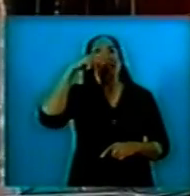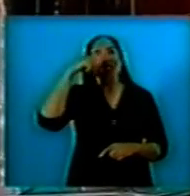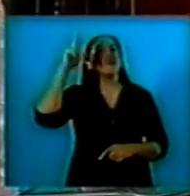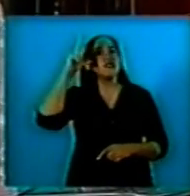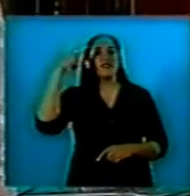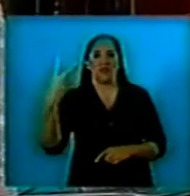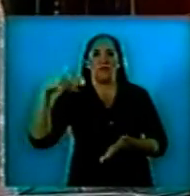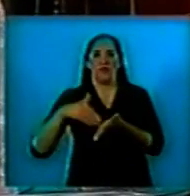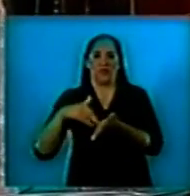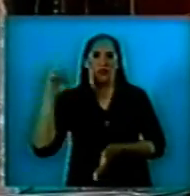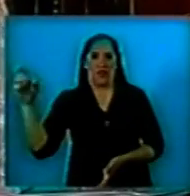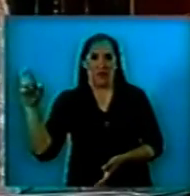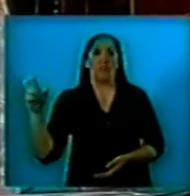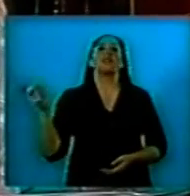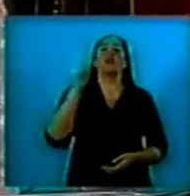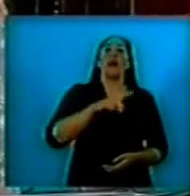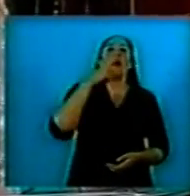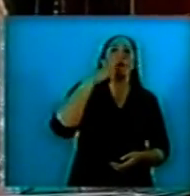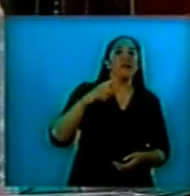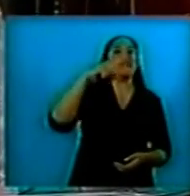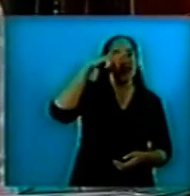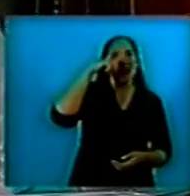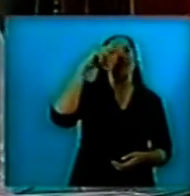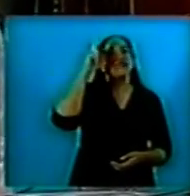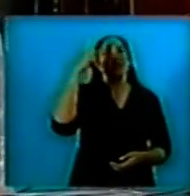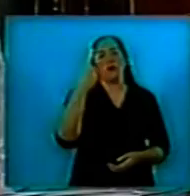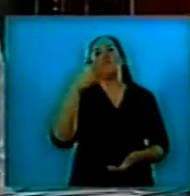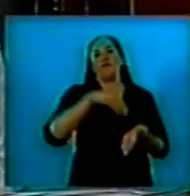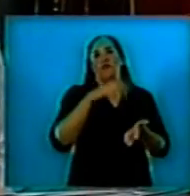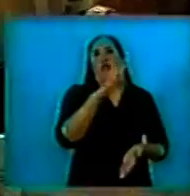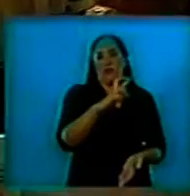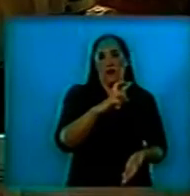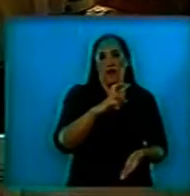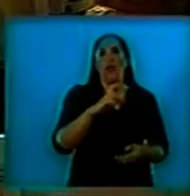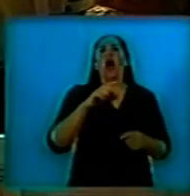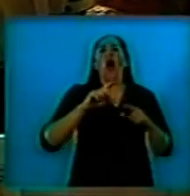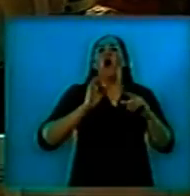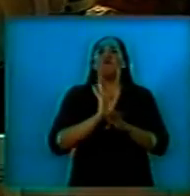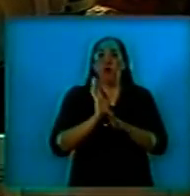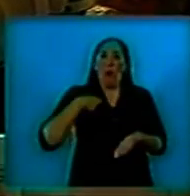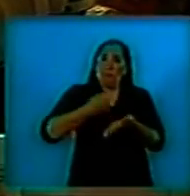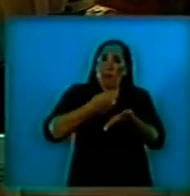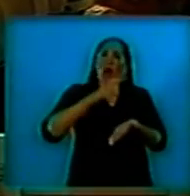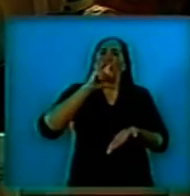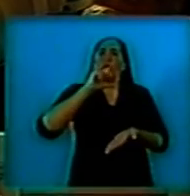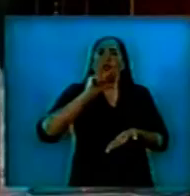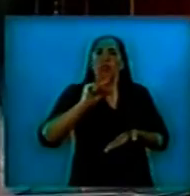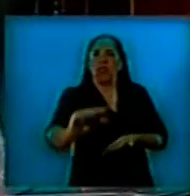2019-2.361 millones de dólares y cada vez menos hasta el 2033.